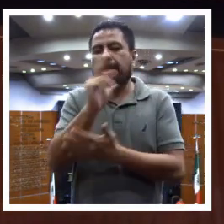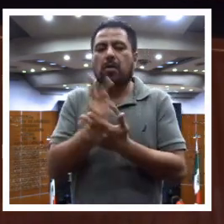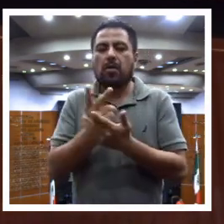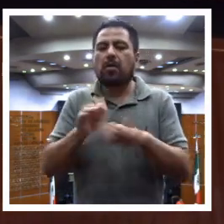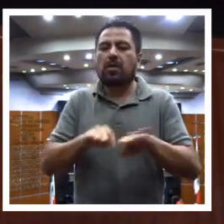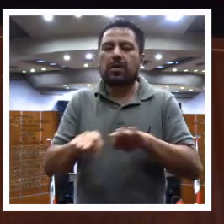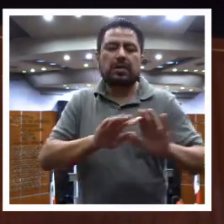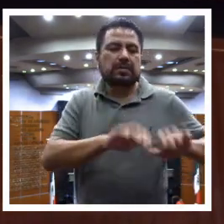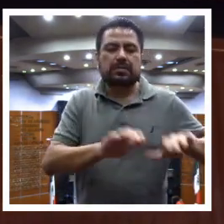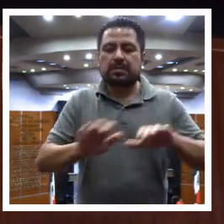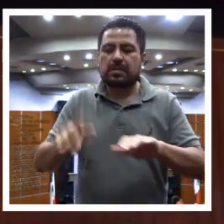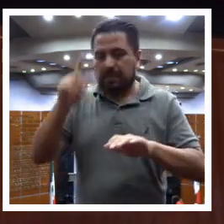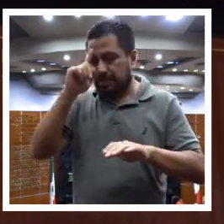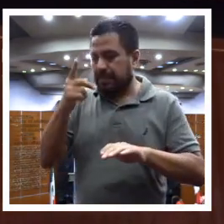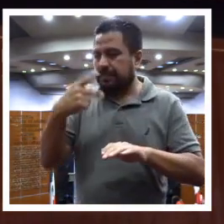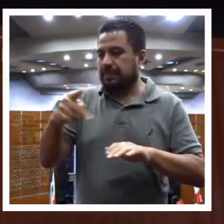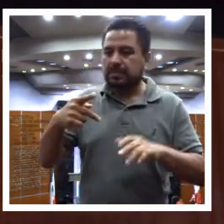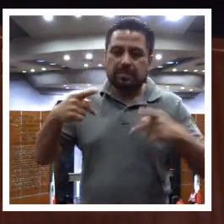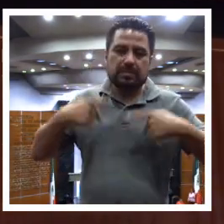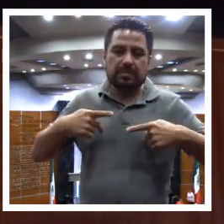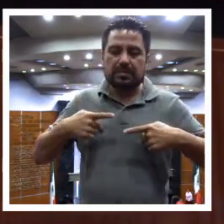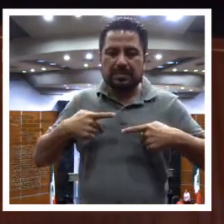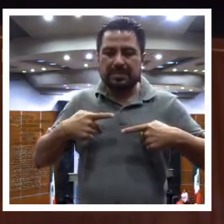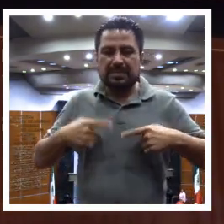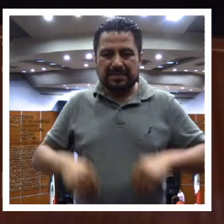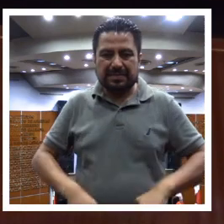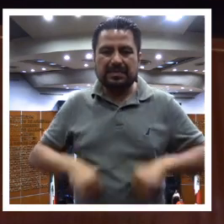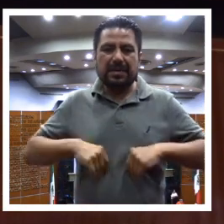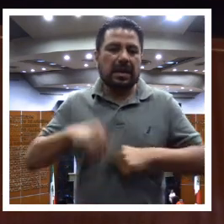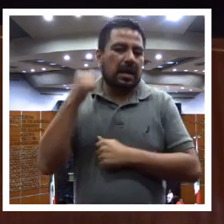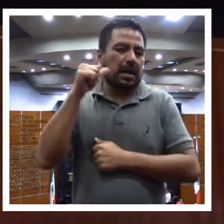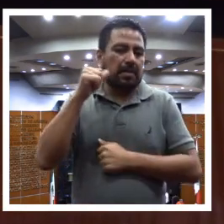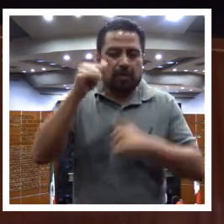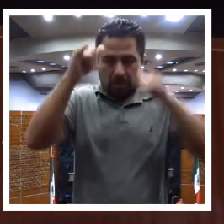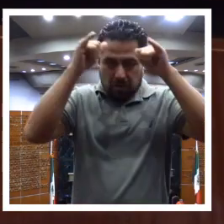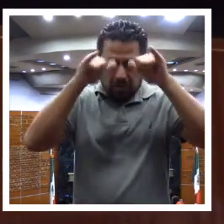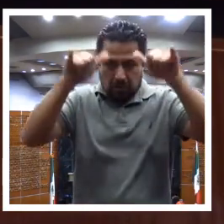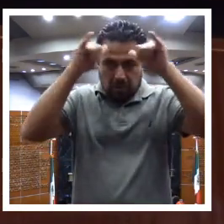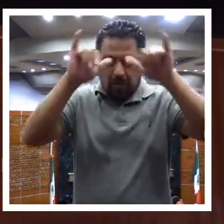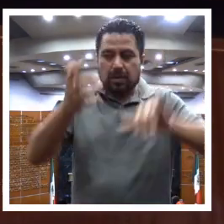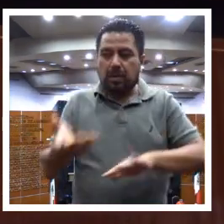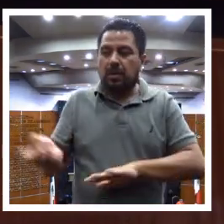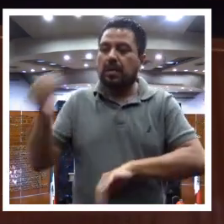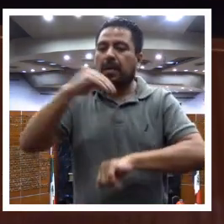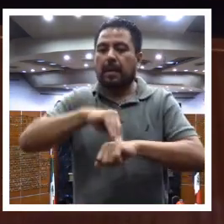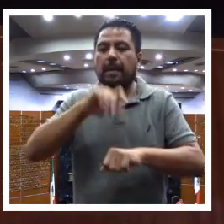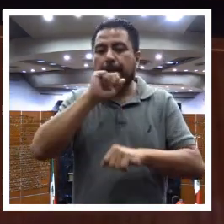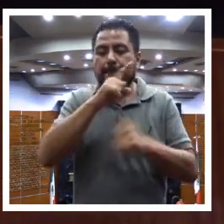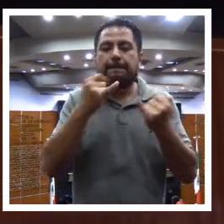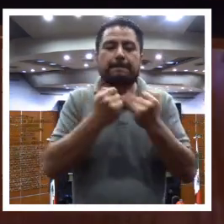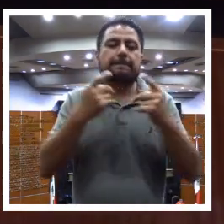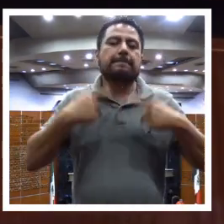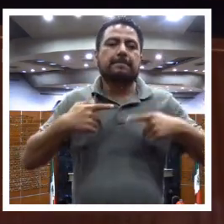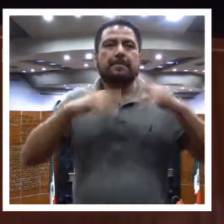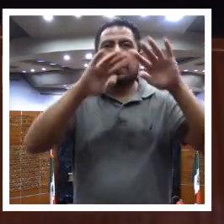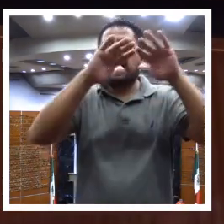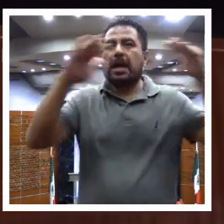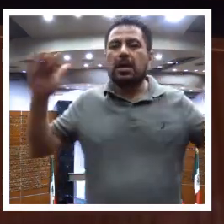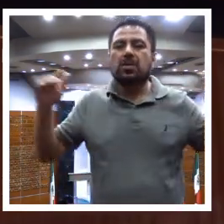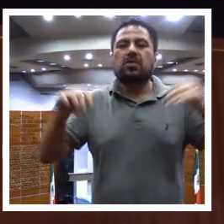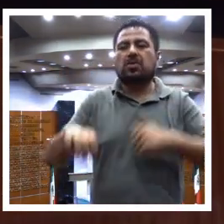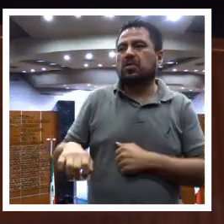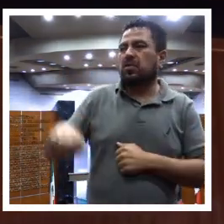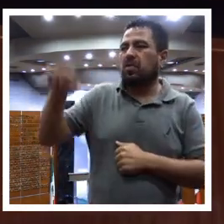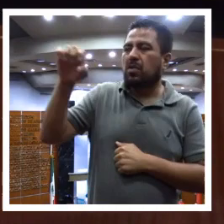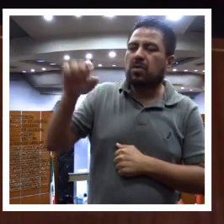de empleo para los damnificados de Acapulco y Coyuca de Benítez, que integre también a adultos y adultos